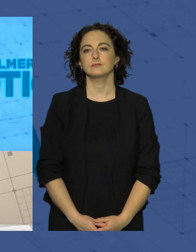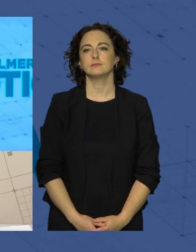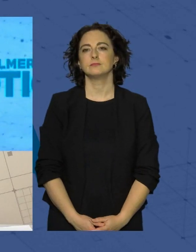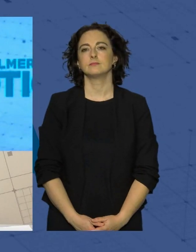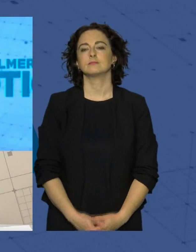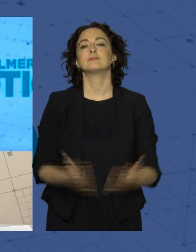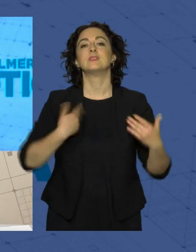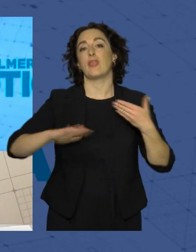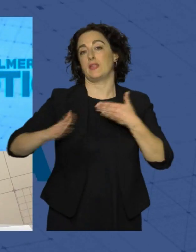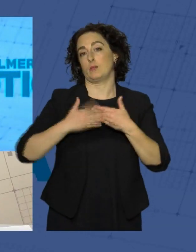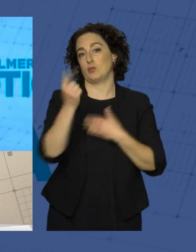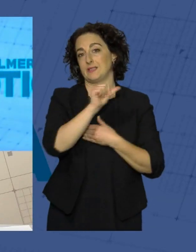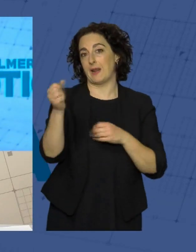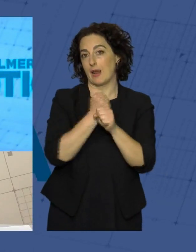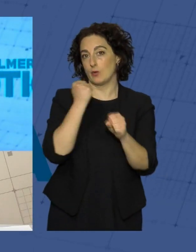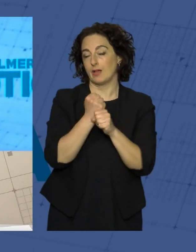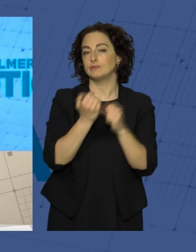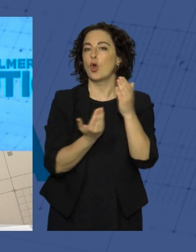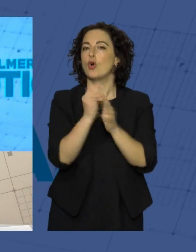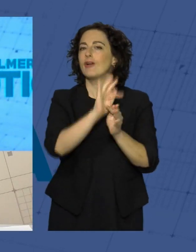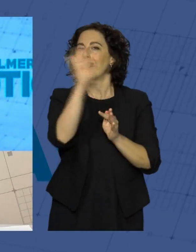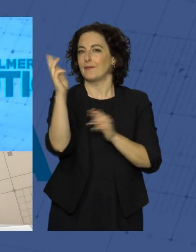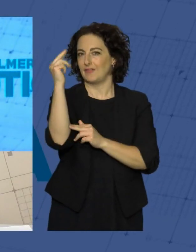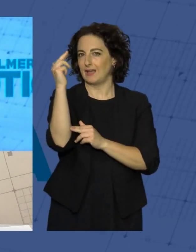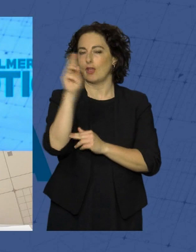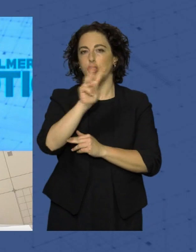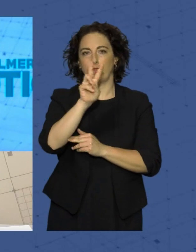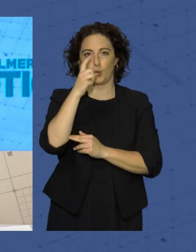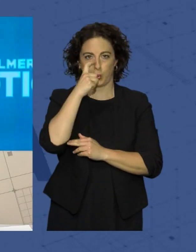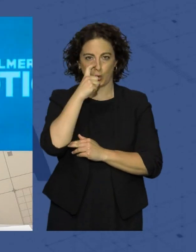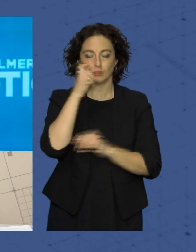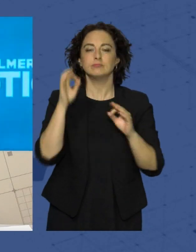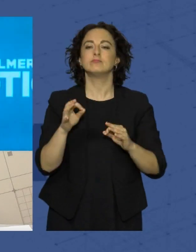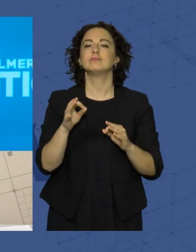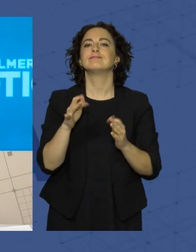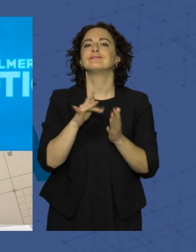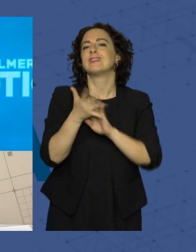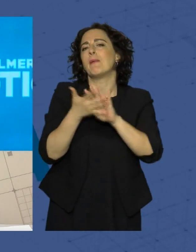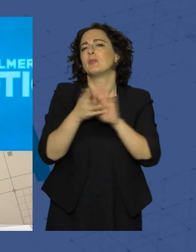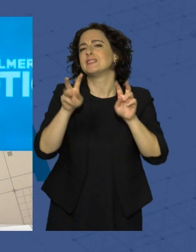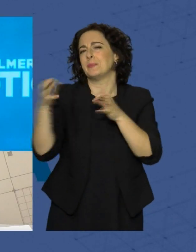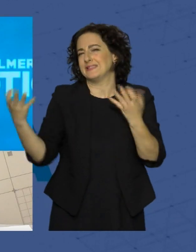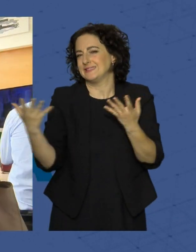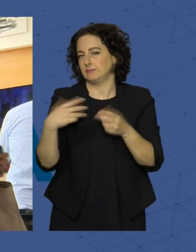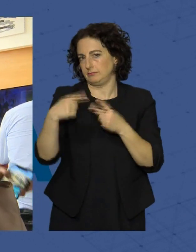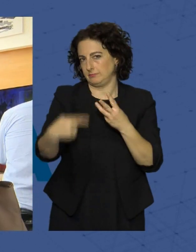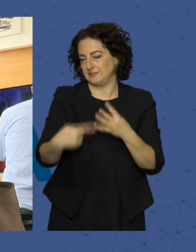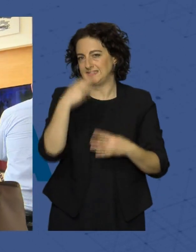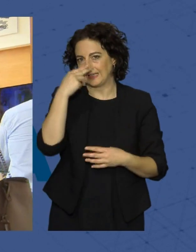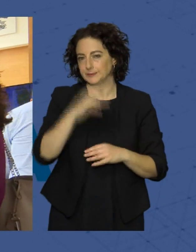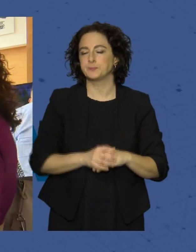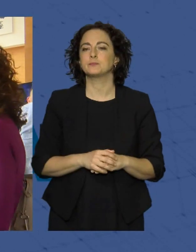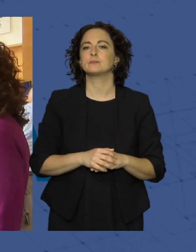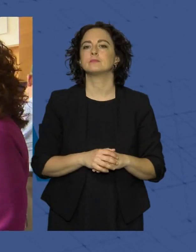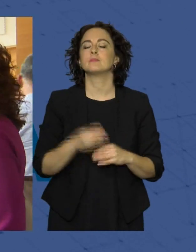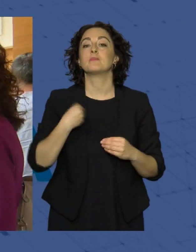Y cerramos la semana laboral con la jornada del viernes 2 de junio en la que tratamos los siguientes temas de interés. Tras